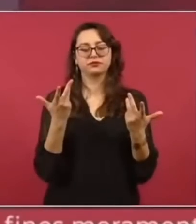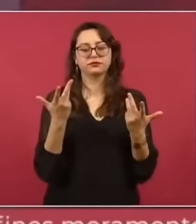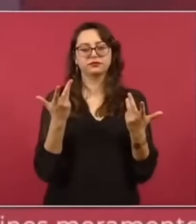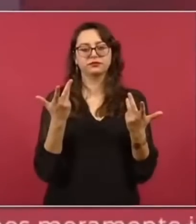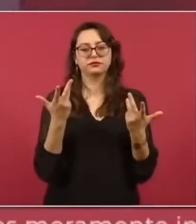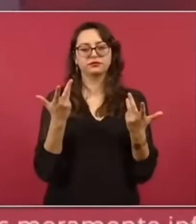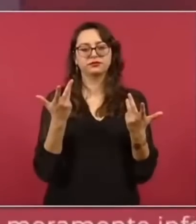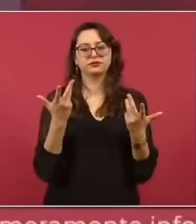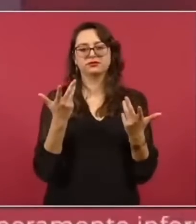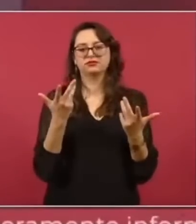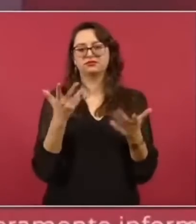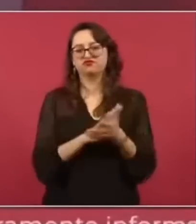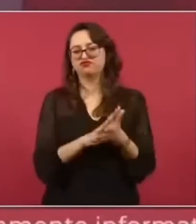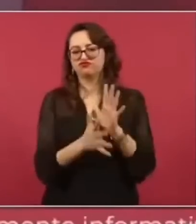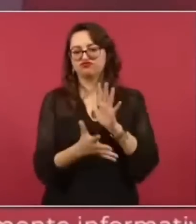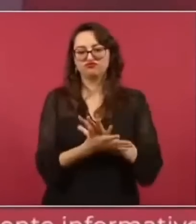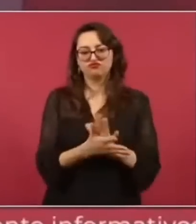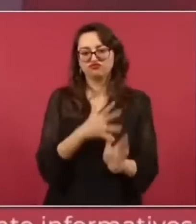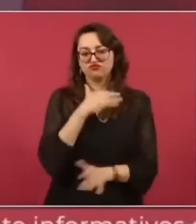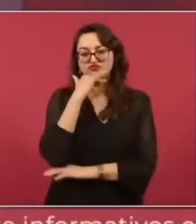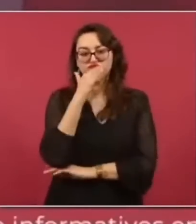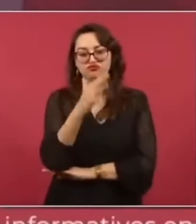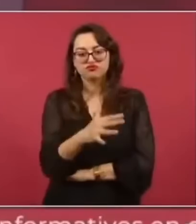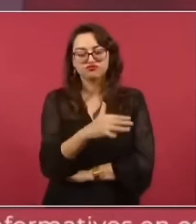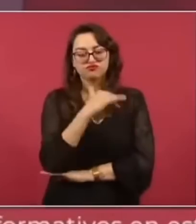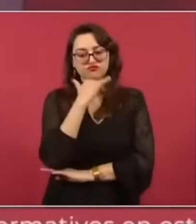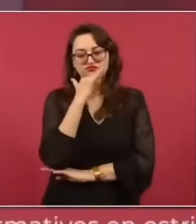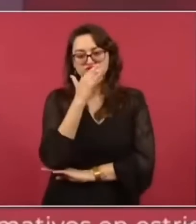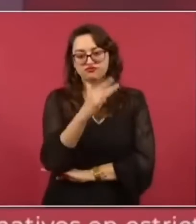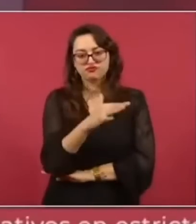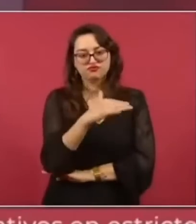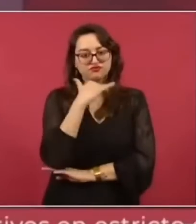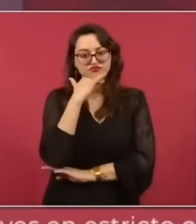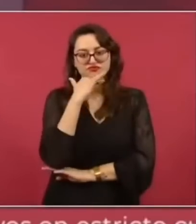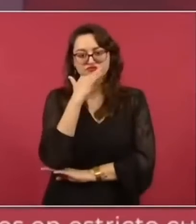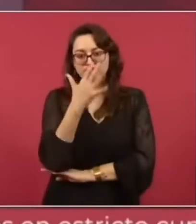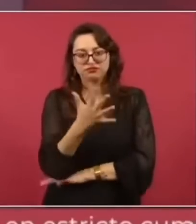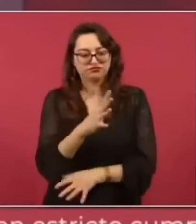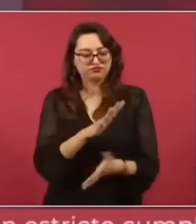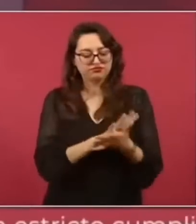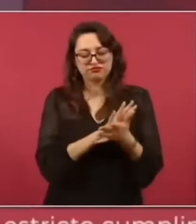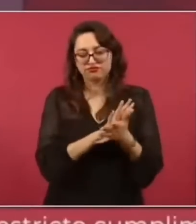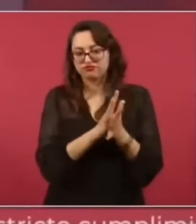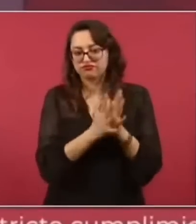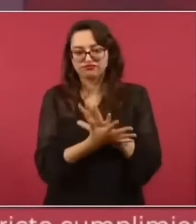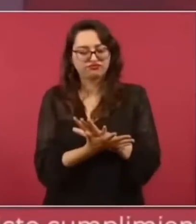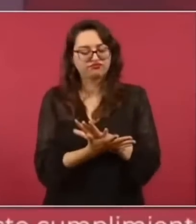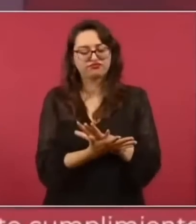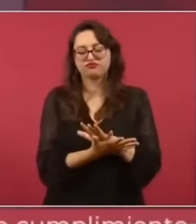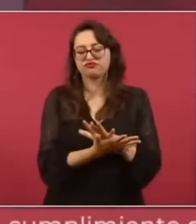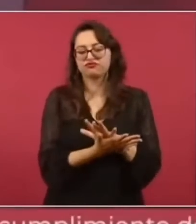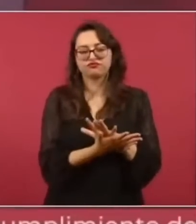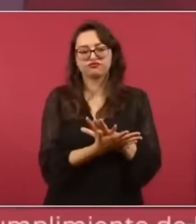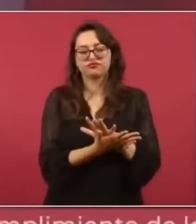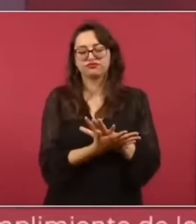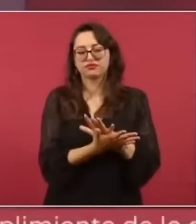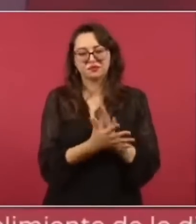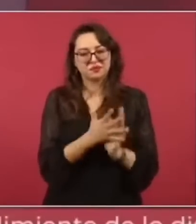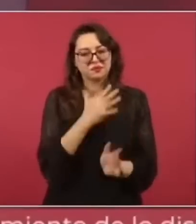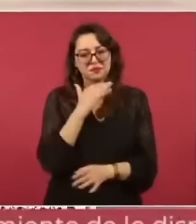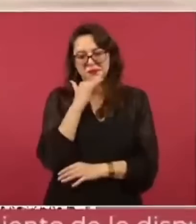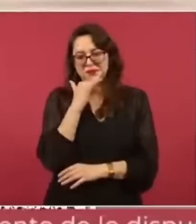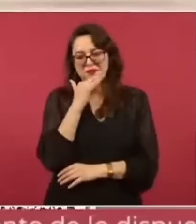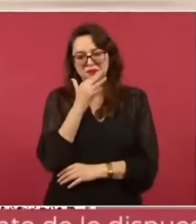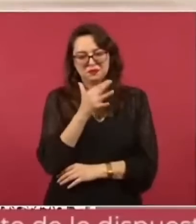malleadas estaba buscando la palabra exacta